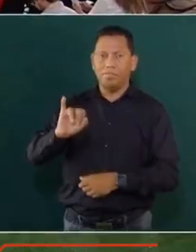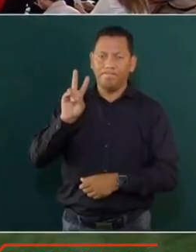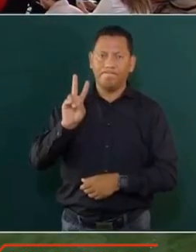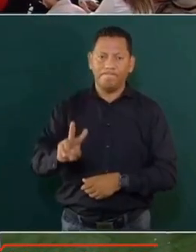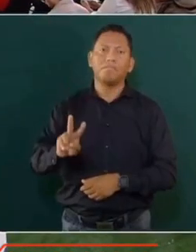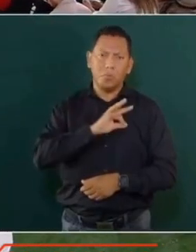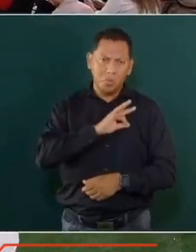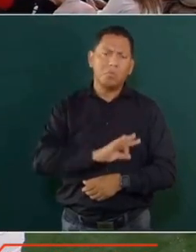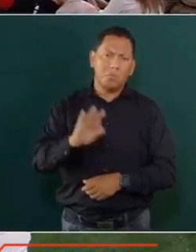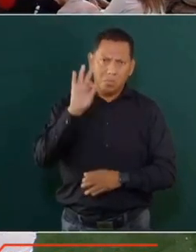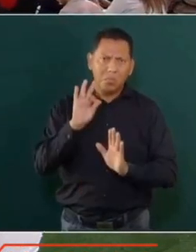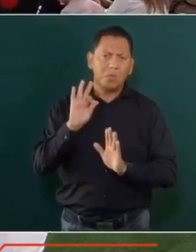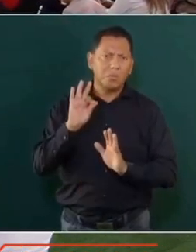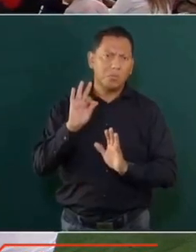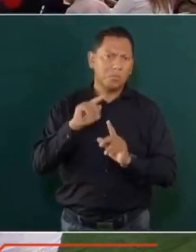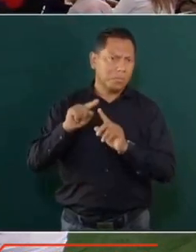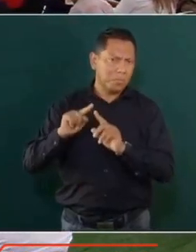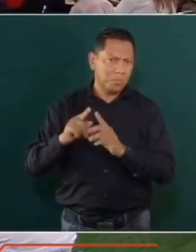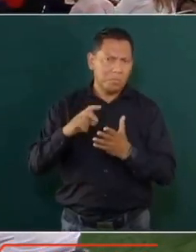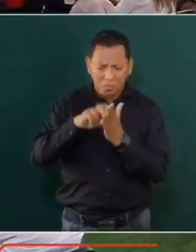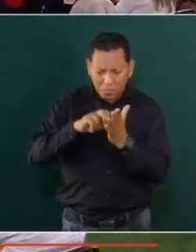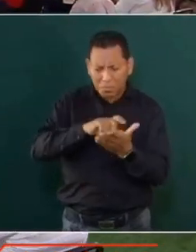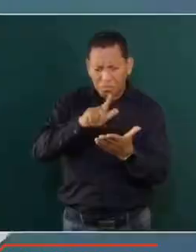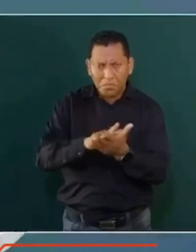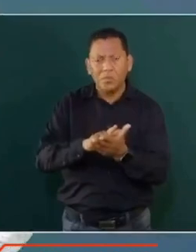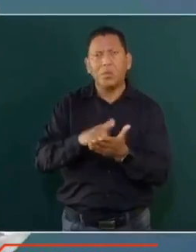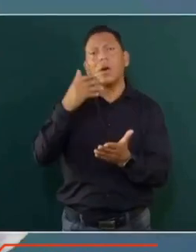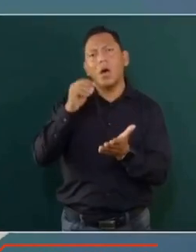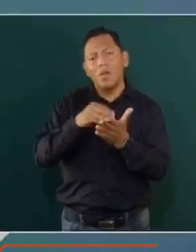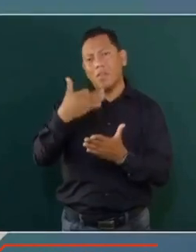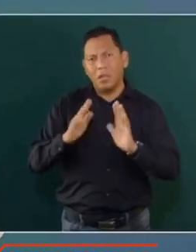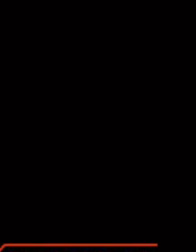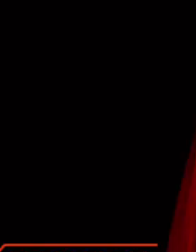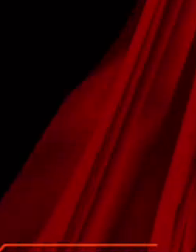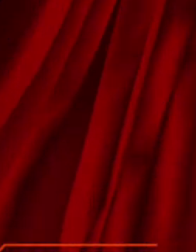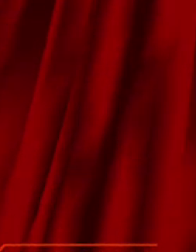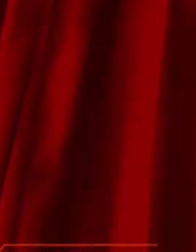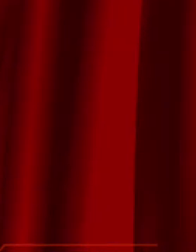se pueden llevar a cabo todas las reformas que aún faltan. Ya avanzamos.